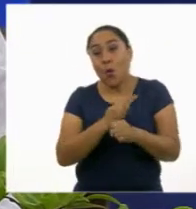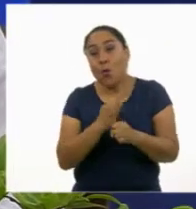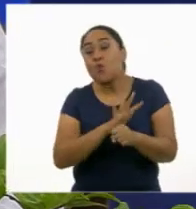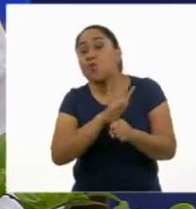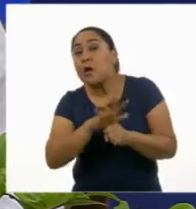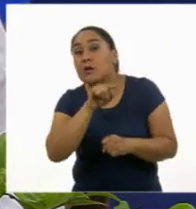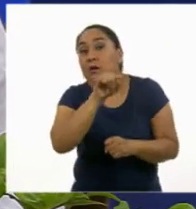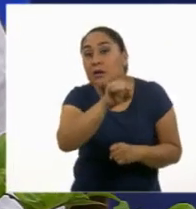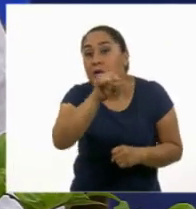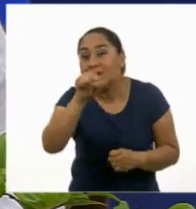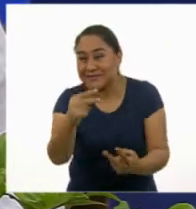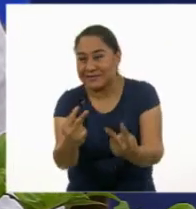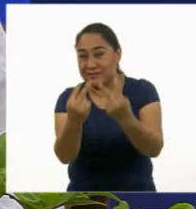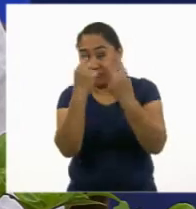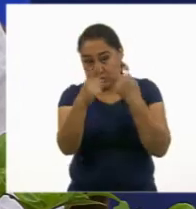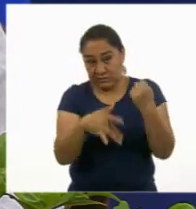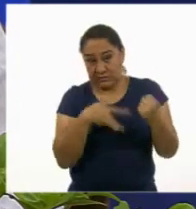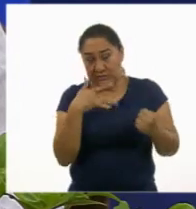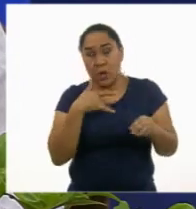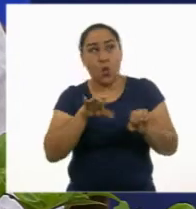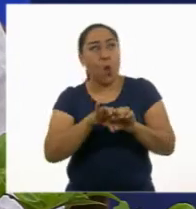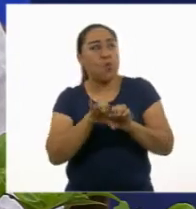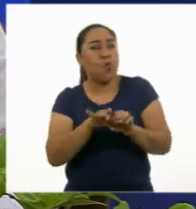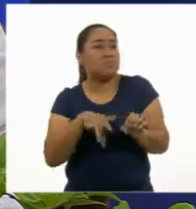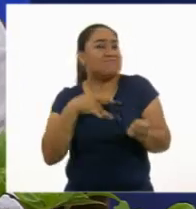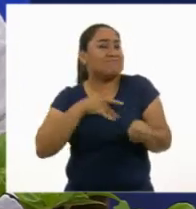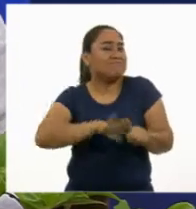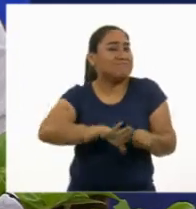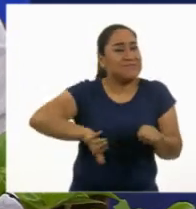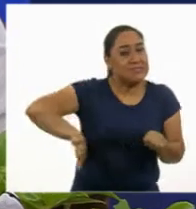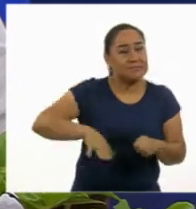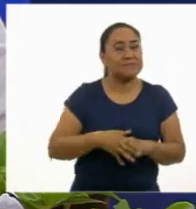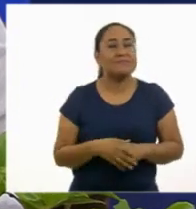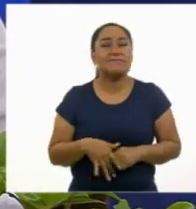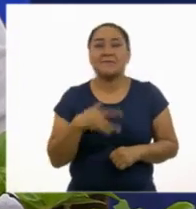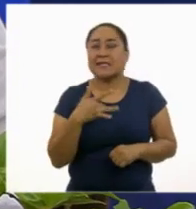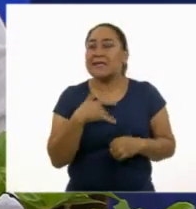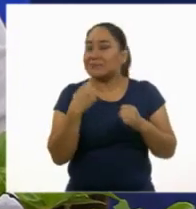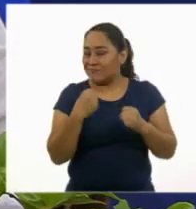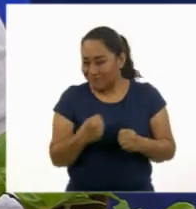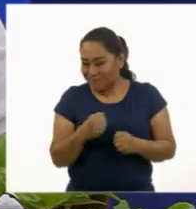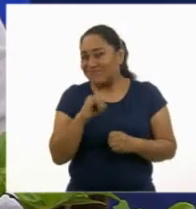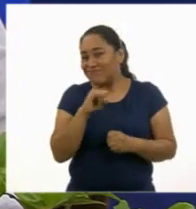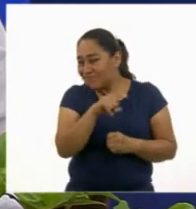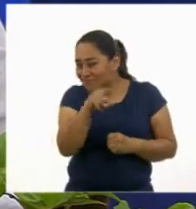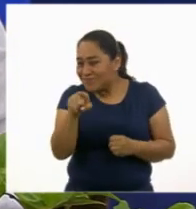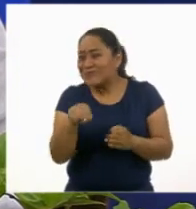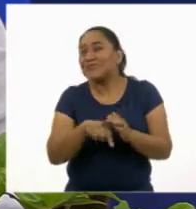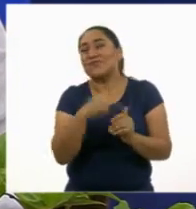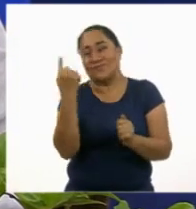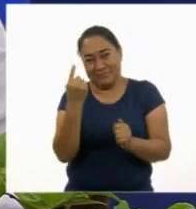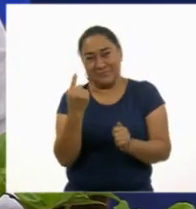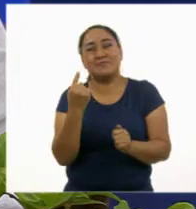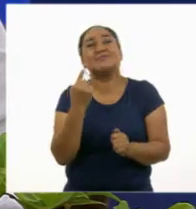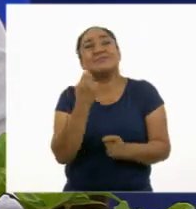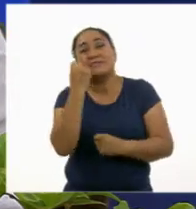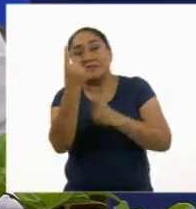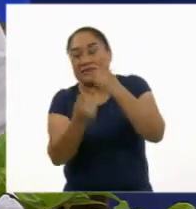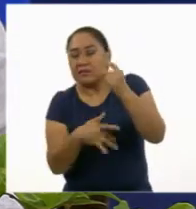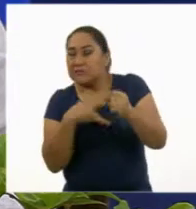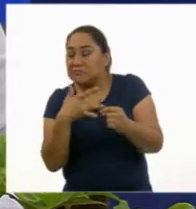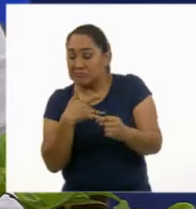viendo, ¿se han sentido alguna vez excluidos? ¡Seguro que sí! Todos de alguna manera u otra hemos sido excluidos.